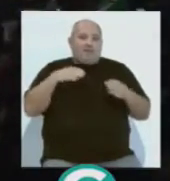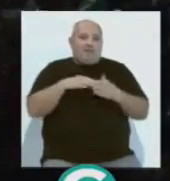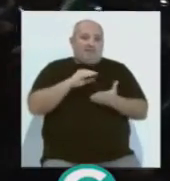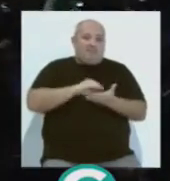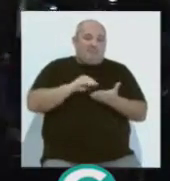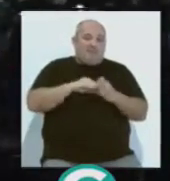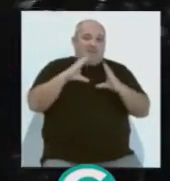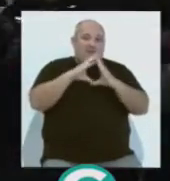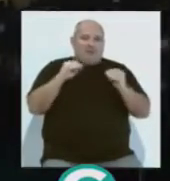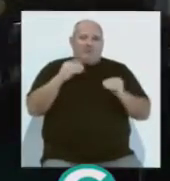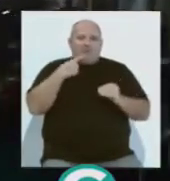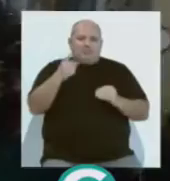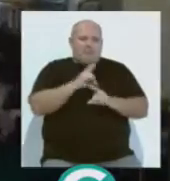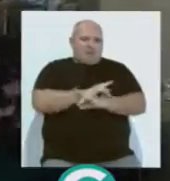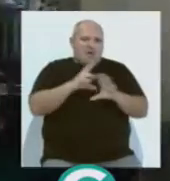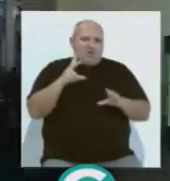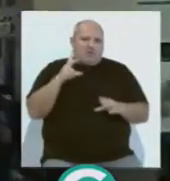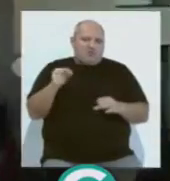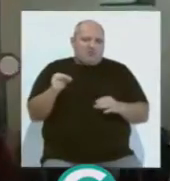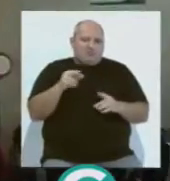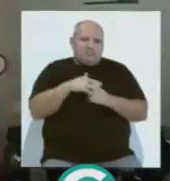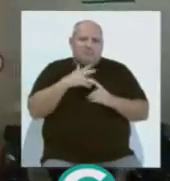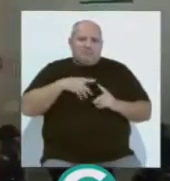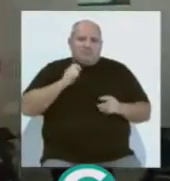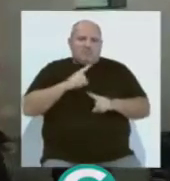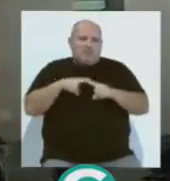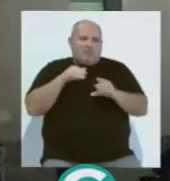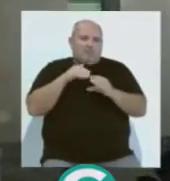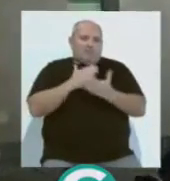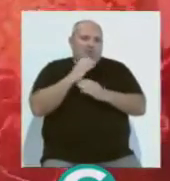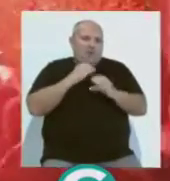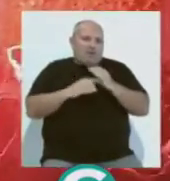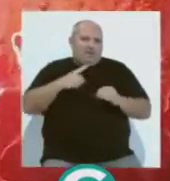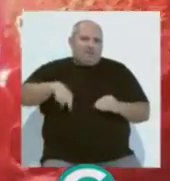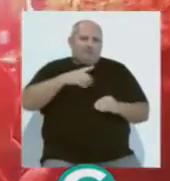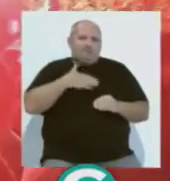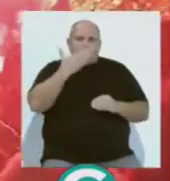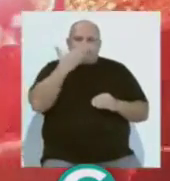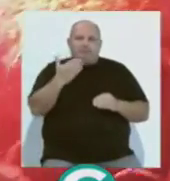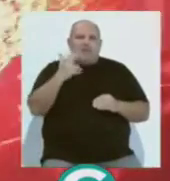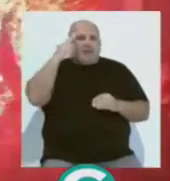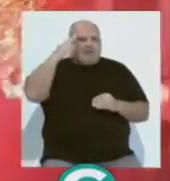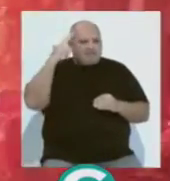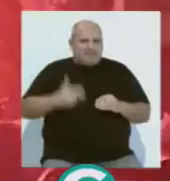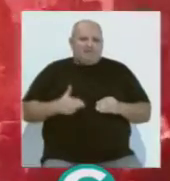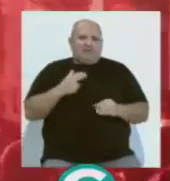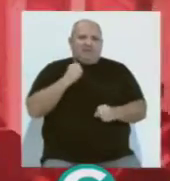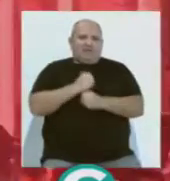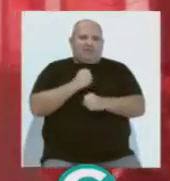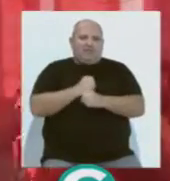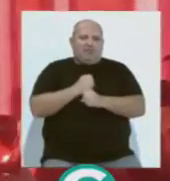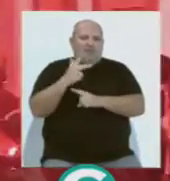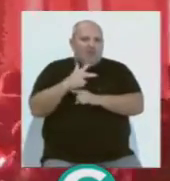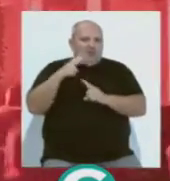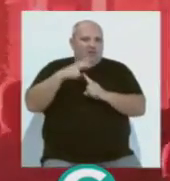Periodistas de Andalucía han condenado las agresiones a los profesionales de los medios de comunicación y han reclamado respeto a los trabajadores en el